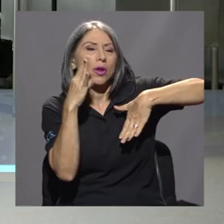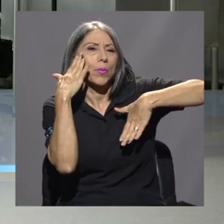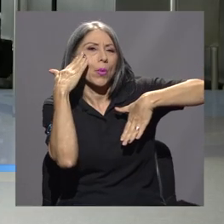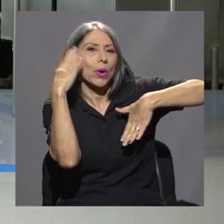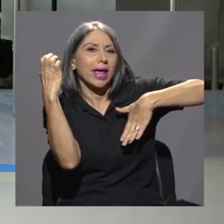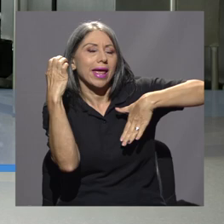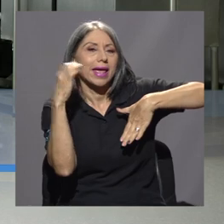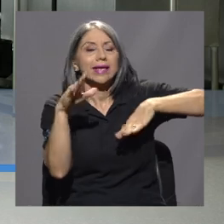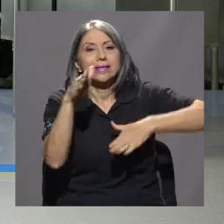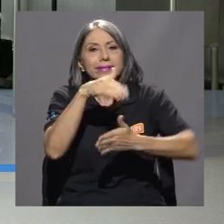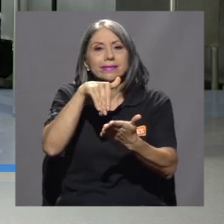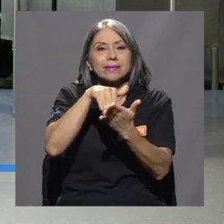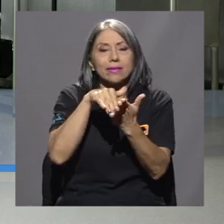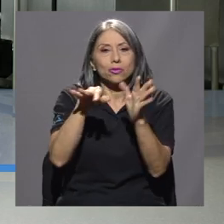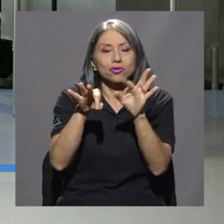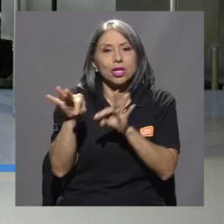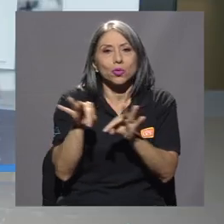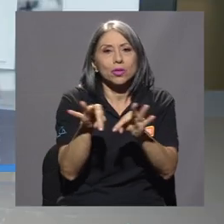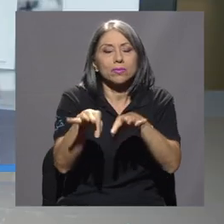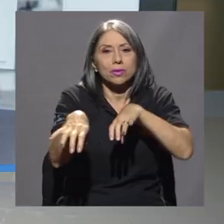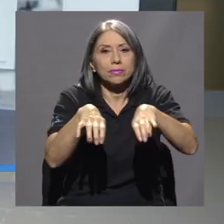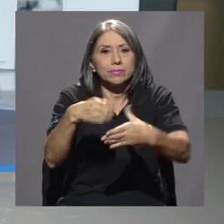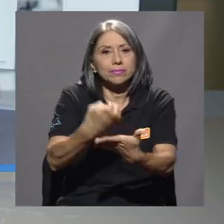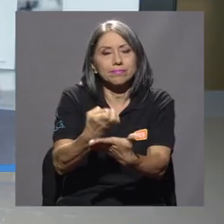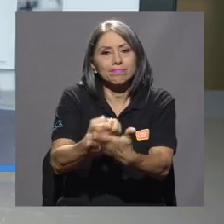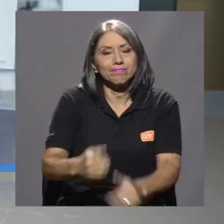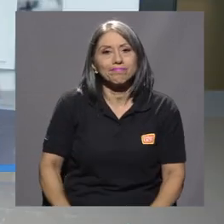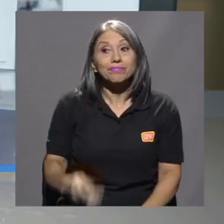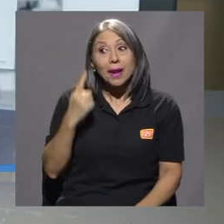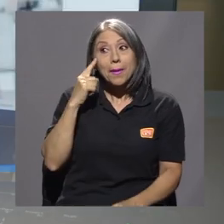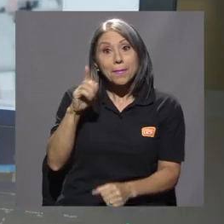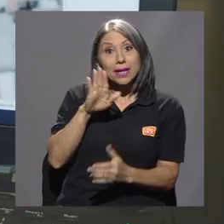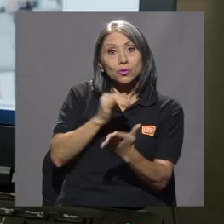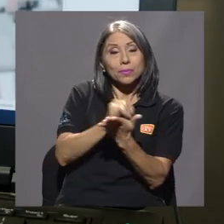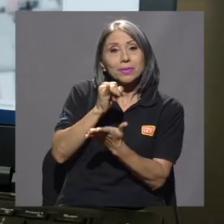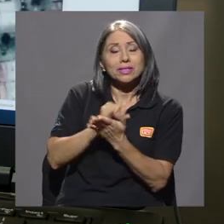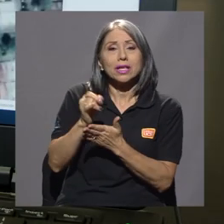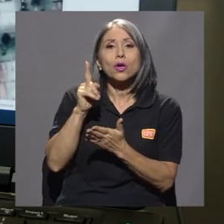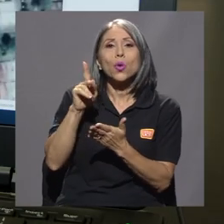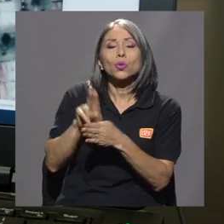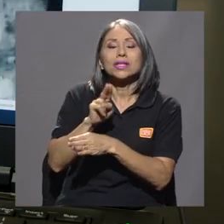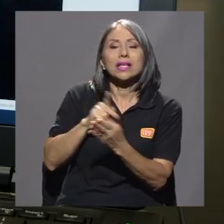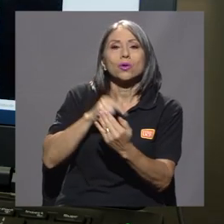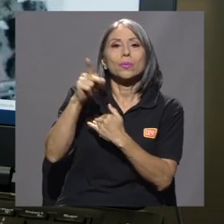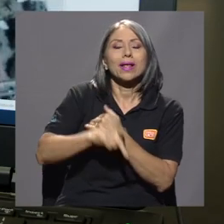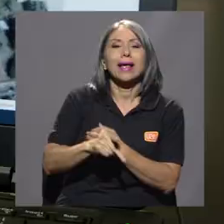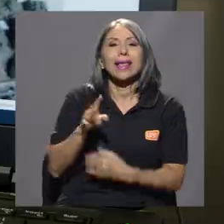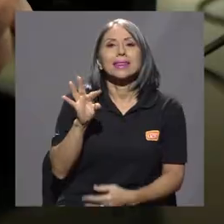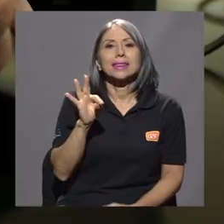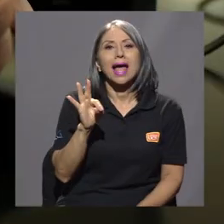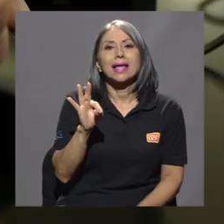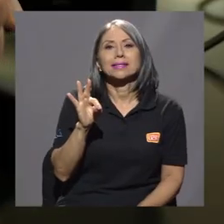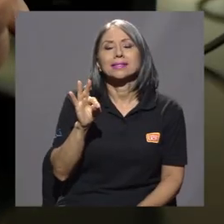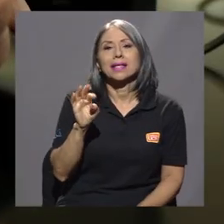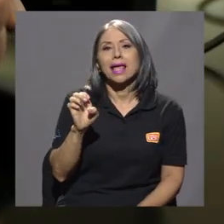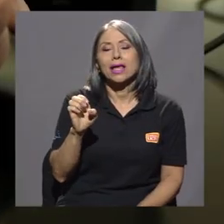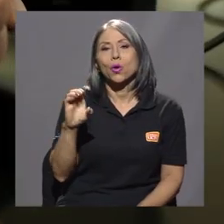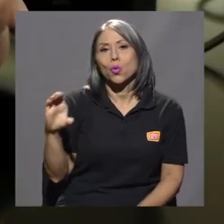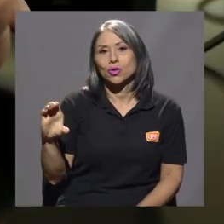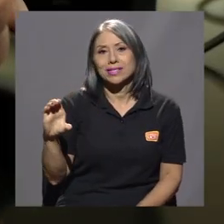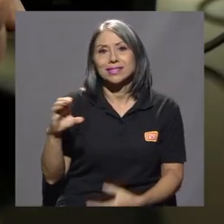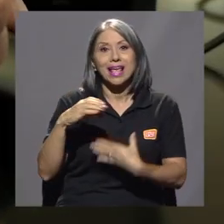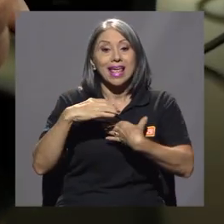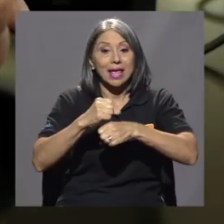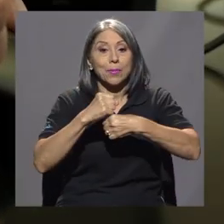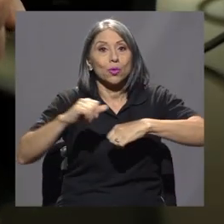importantes de turismo y actividad económica. Para obtener las proyecciones, emplearon el programa Tights and Currents que predice mareas y